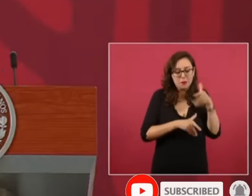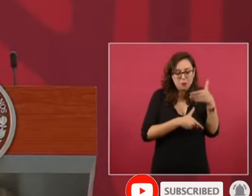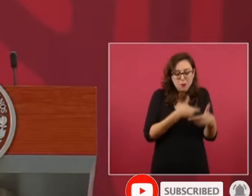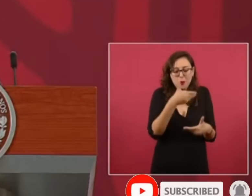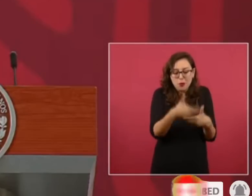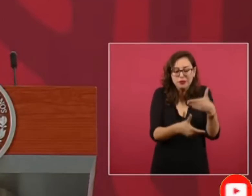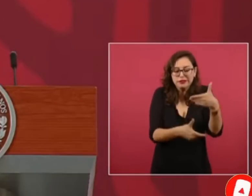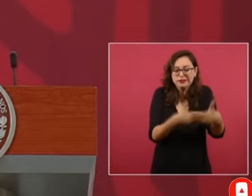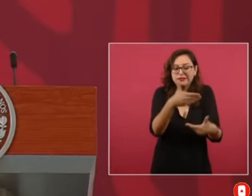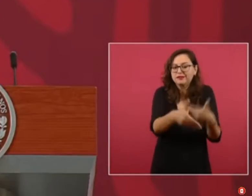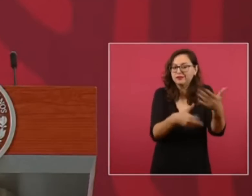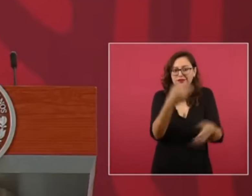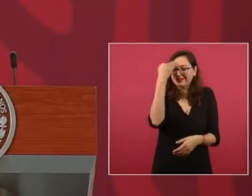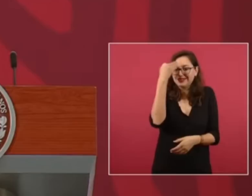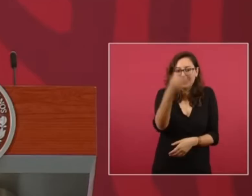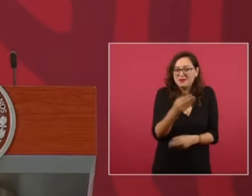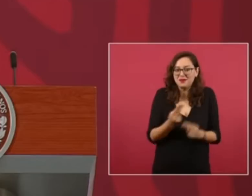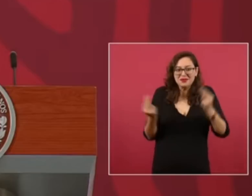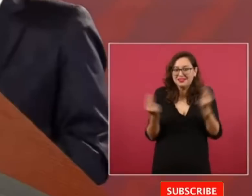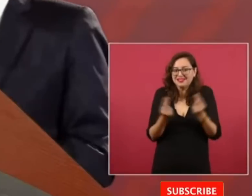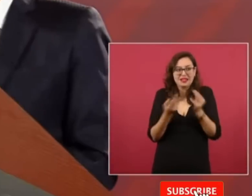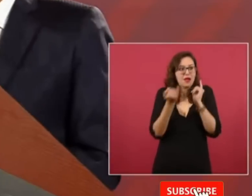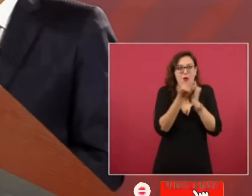si no llevara tiempo como cualquier obra